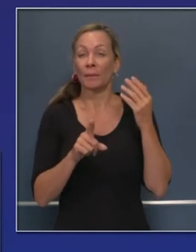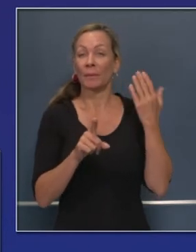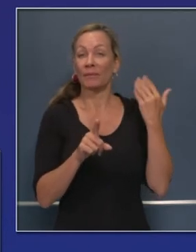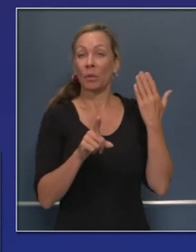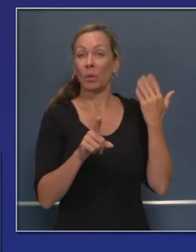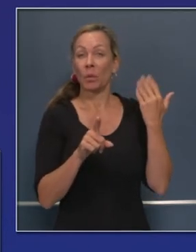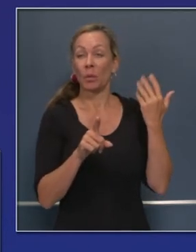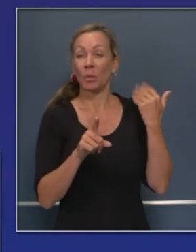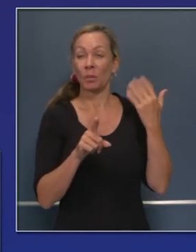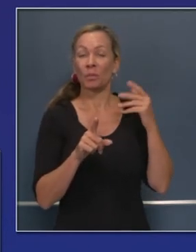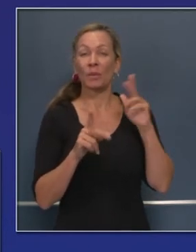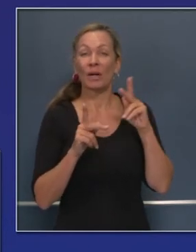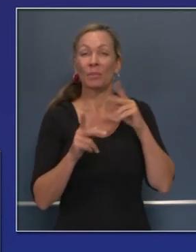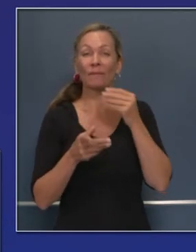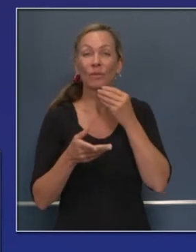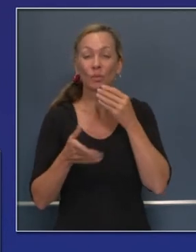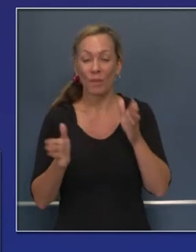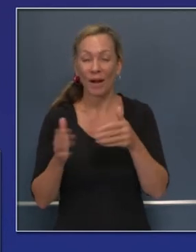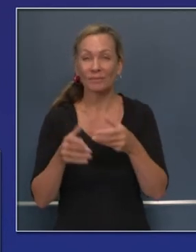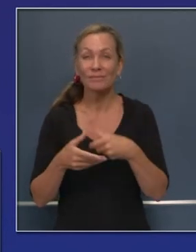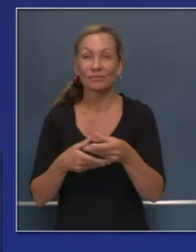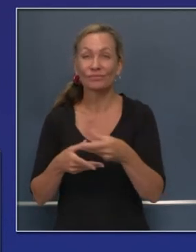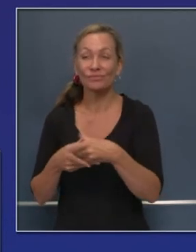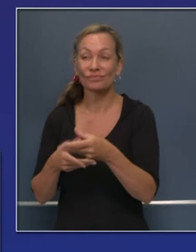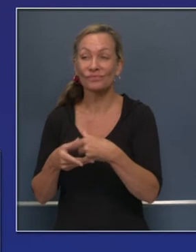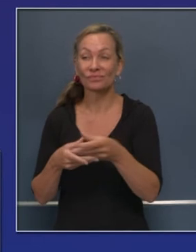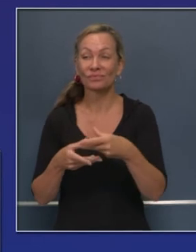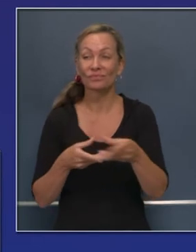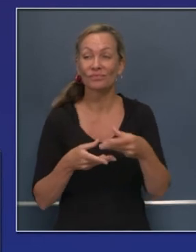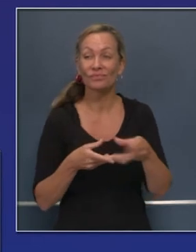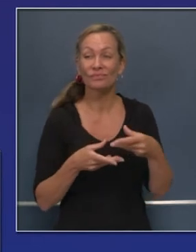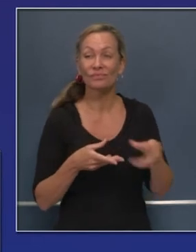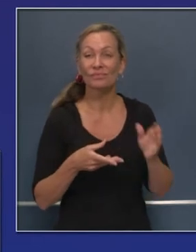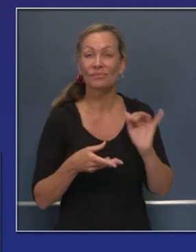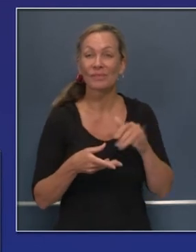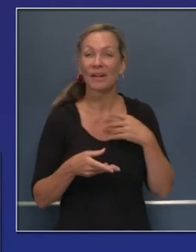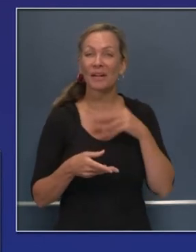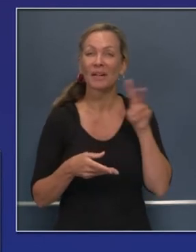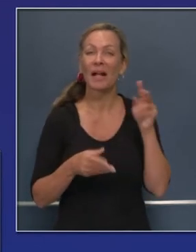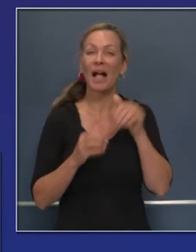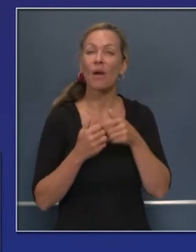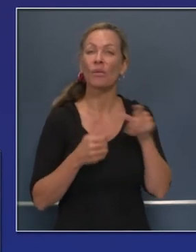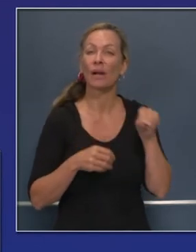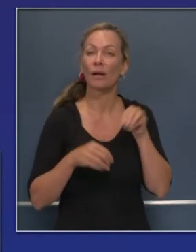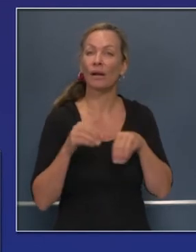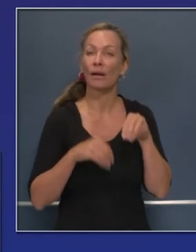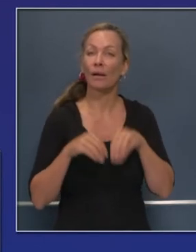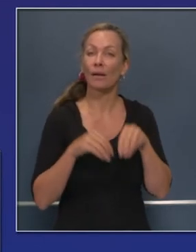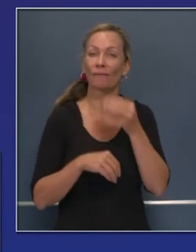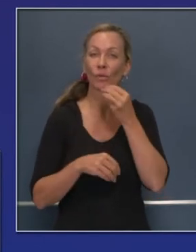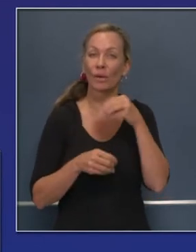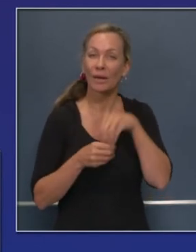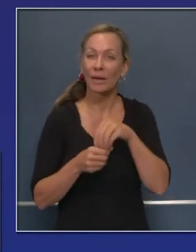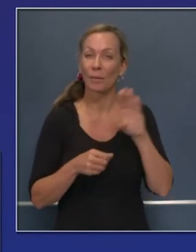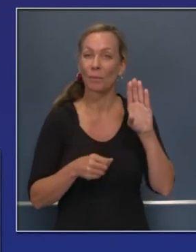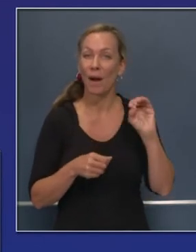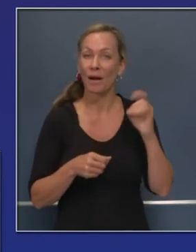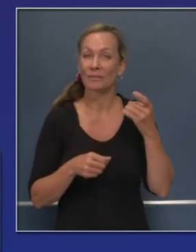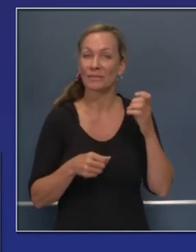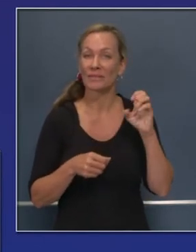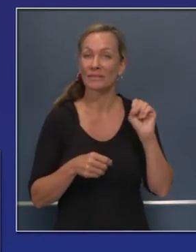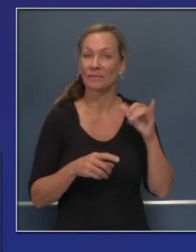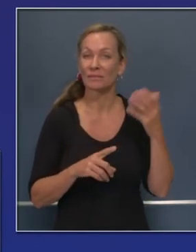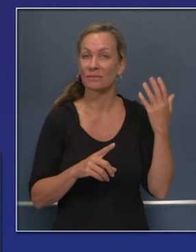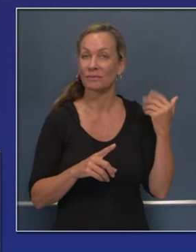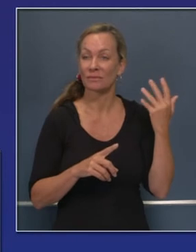personas que ahora reciben su comida individualizada en cajas. los protocolos en el proceso de la preparación de la comida de esas